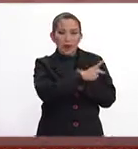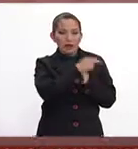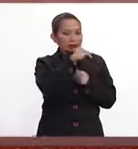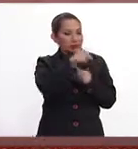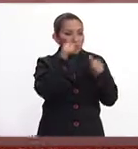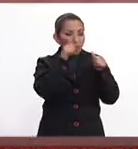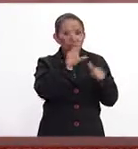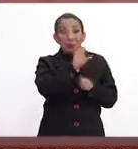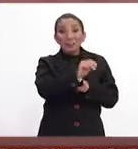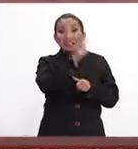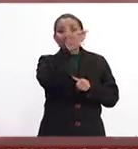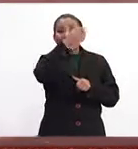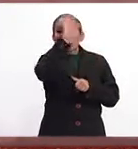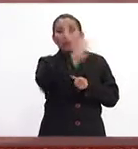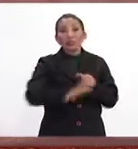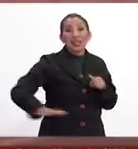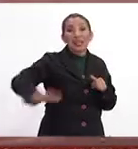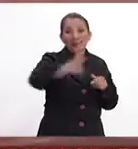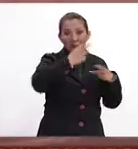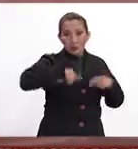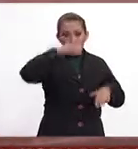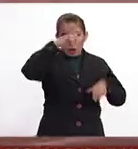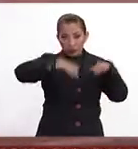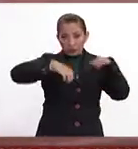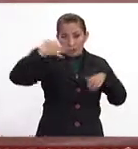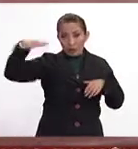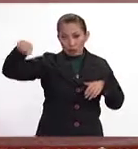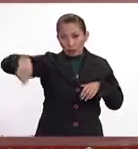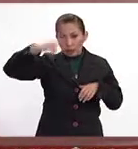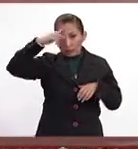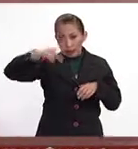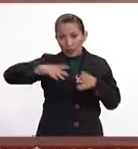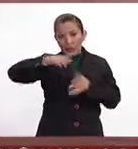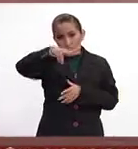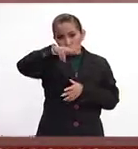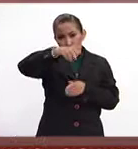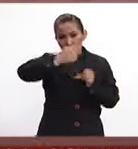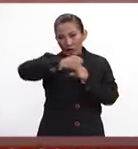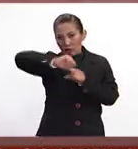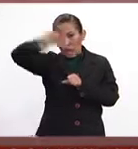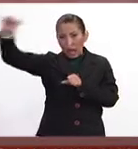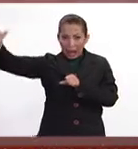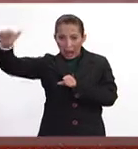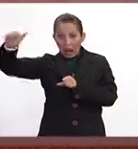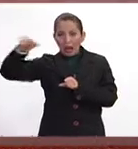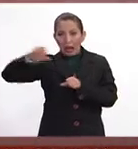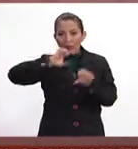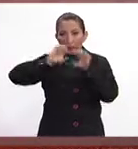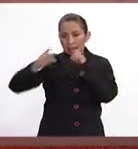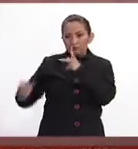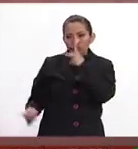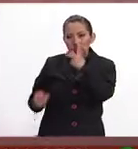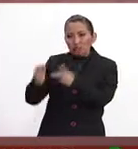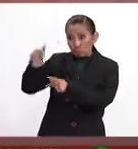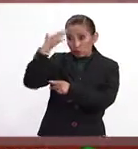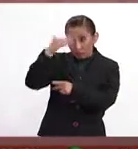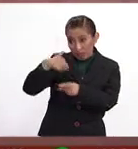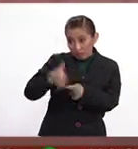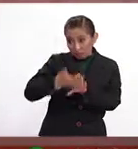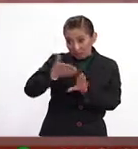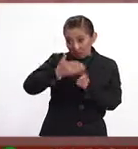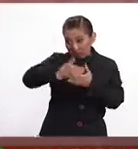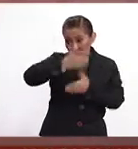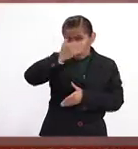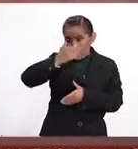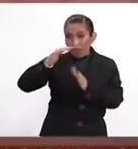en esto, ¿no? 97% de los adultos de este país mayores de 18 años, es una entrevista que decir cara a cara,